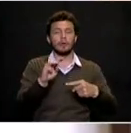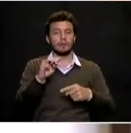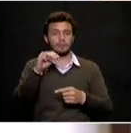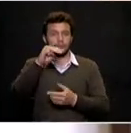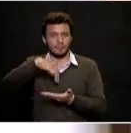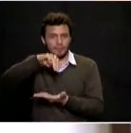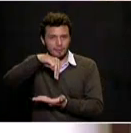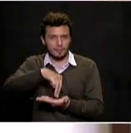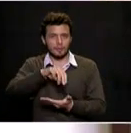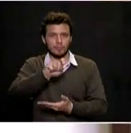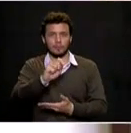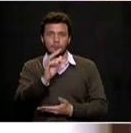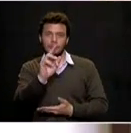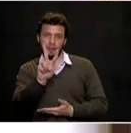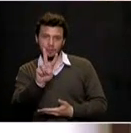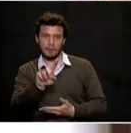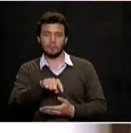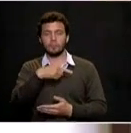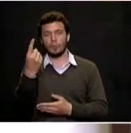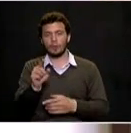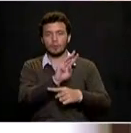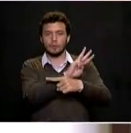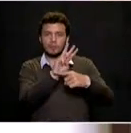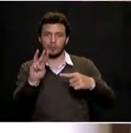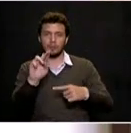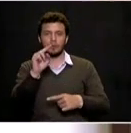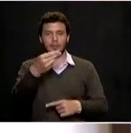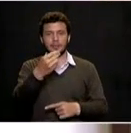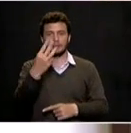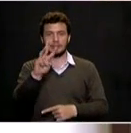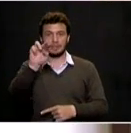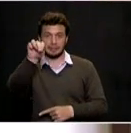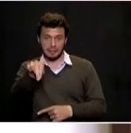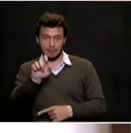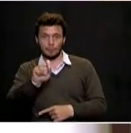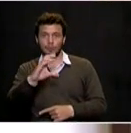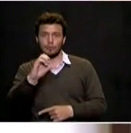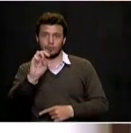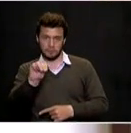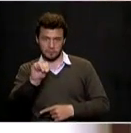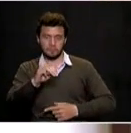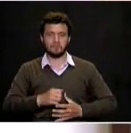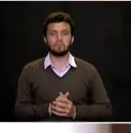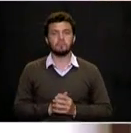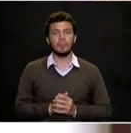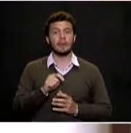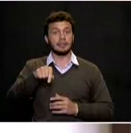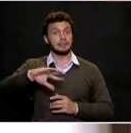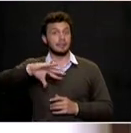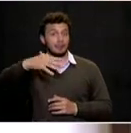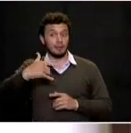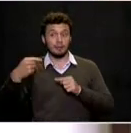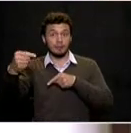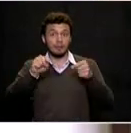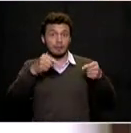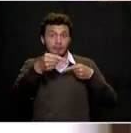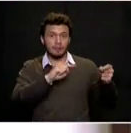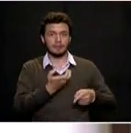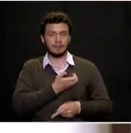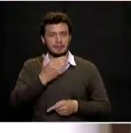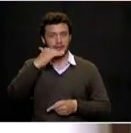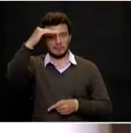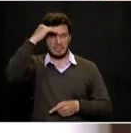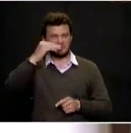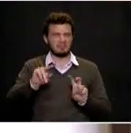.h3n.com. Este es el quinto debate que realizamos con los candidatos a la Alcaldía de Medellín. Hemos hablado de diversos